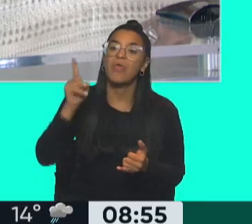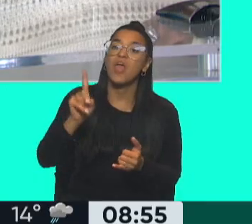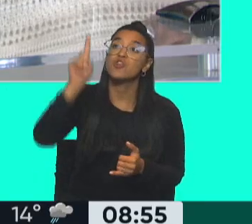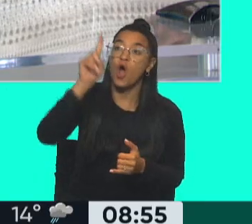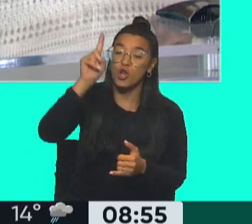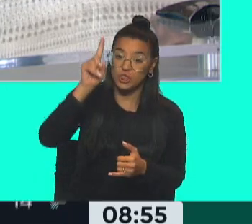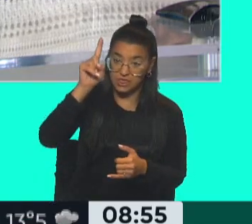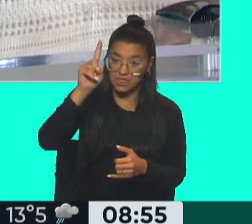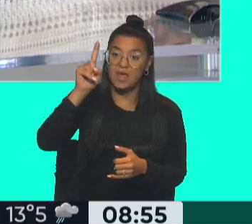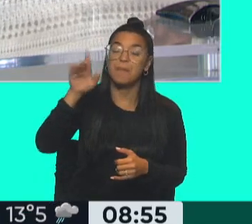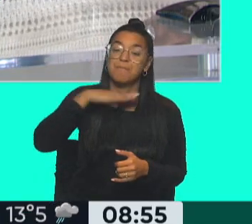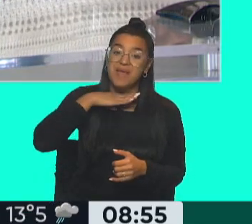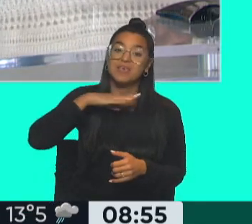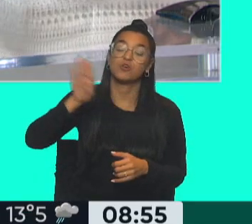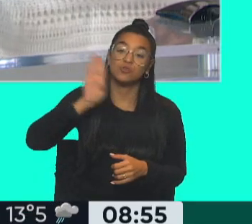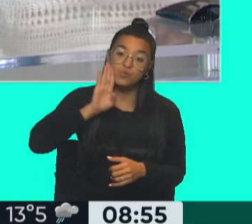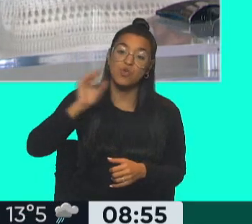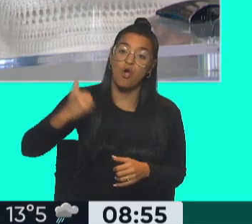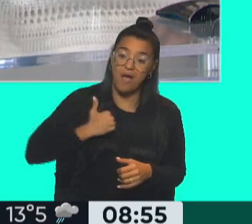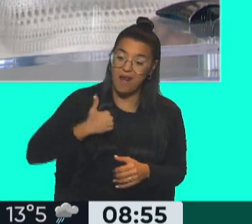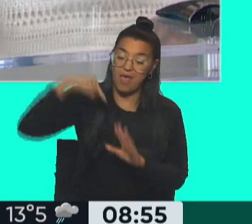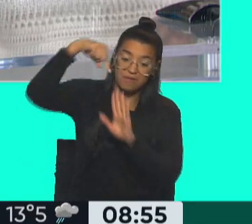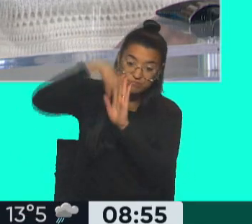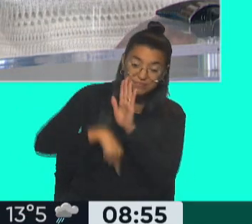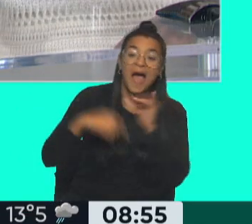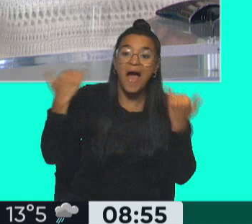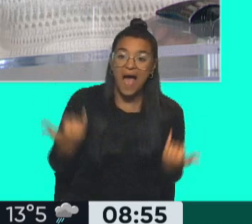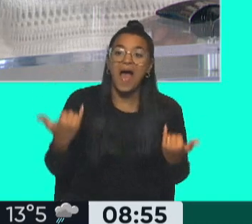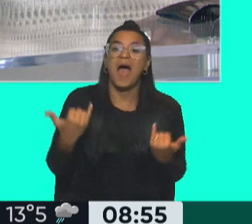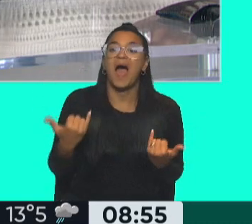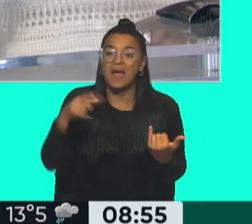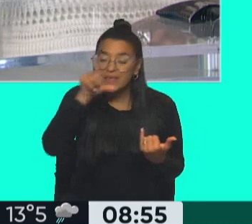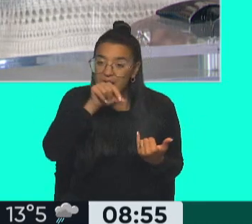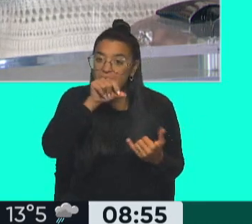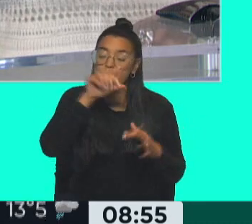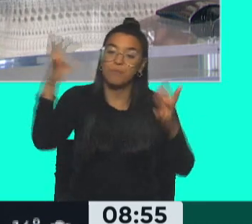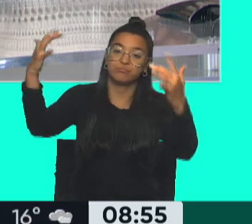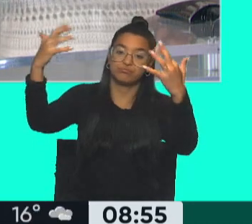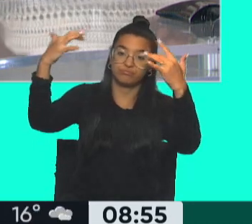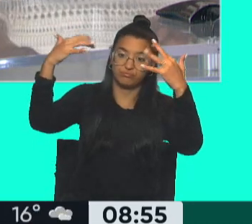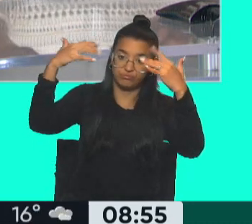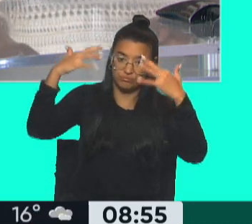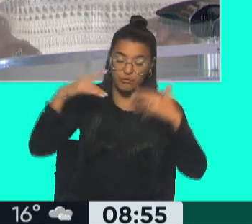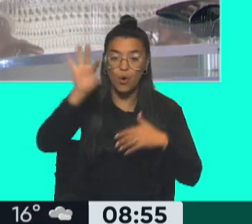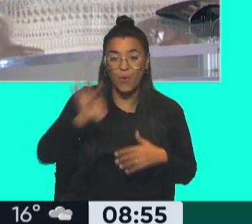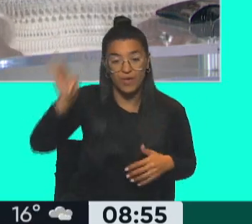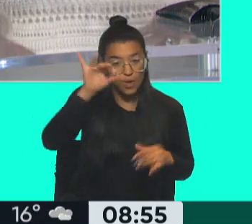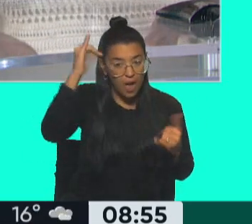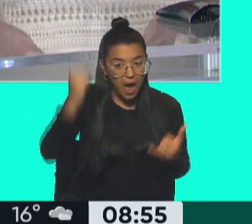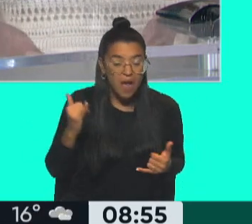norte, desde México, Estados Unidos, Canadá, hacia el hemisferio sur, las aves migratorias con esta cepa del virus.